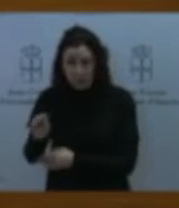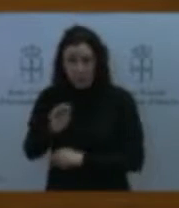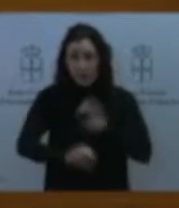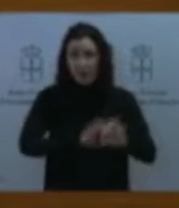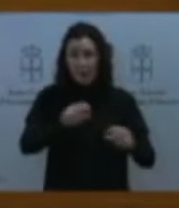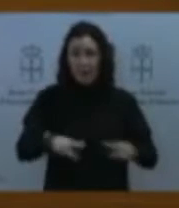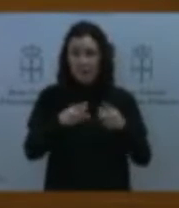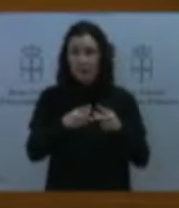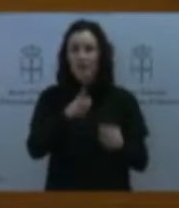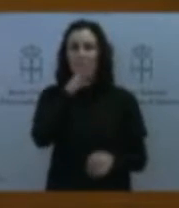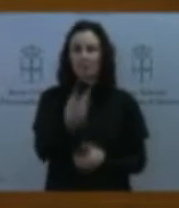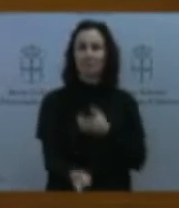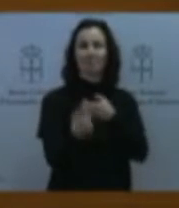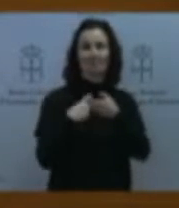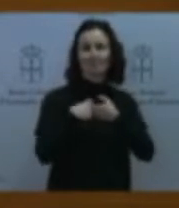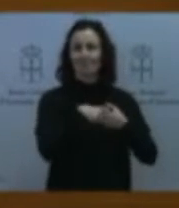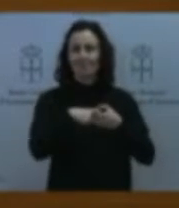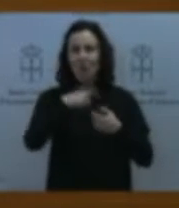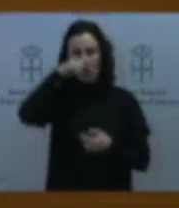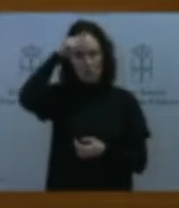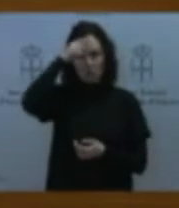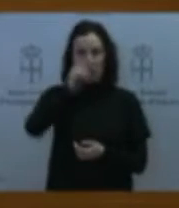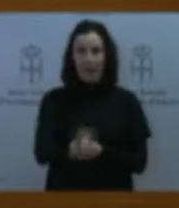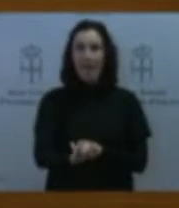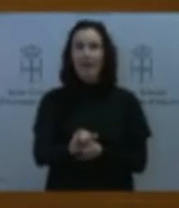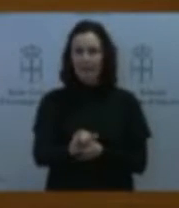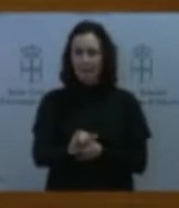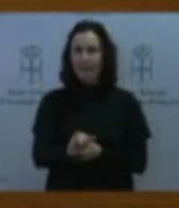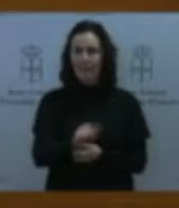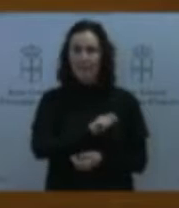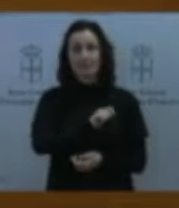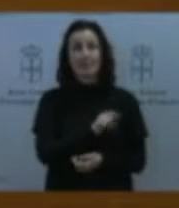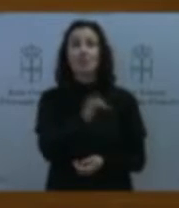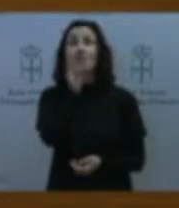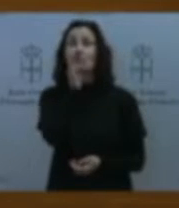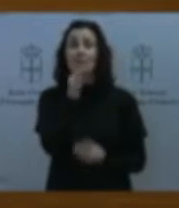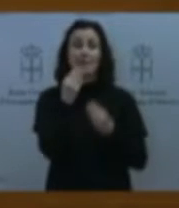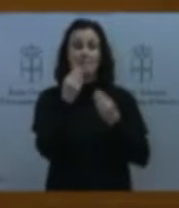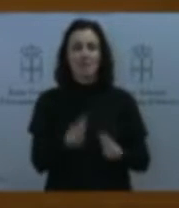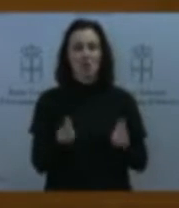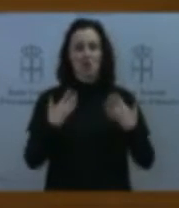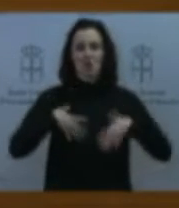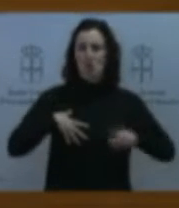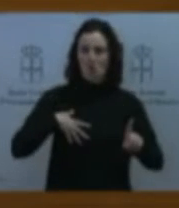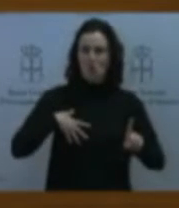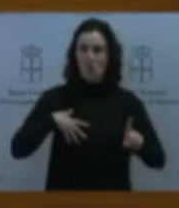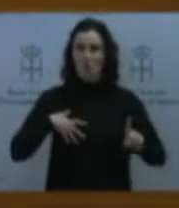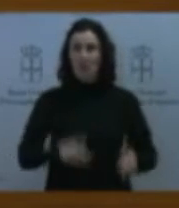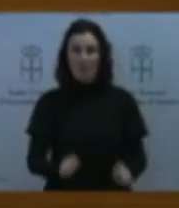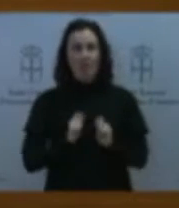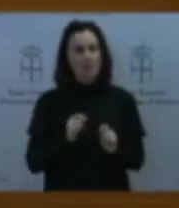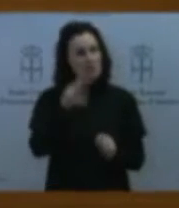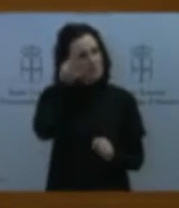en nuestro país que aún no está madura y eso hay que reconocerlo, no va a generar hartazgo, no va a generar frustración,